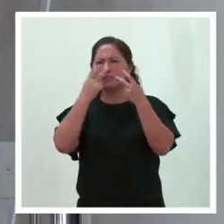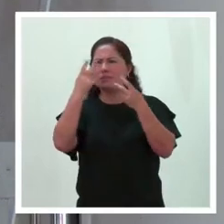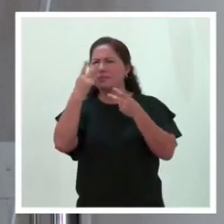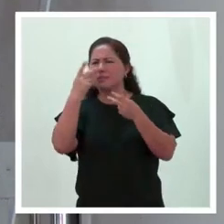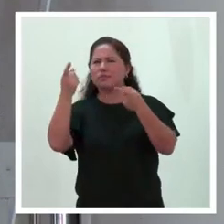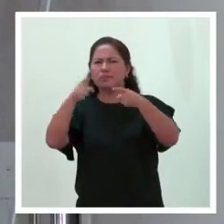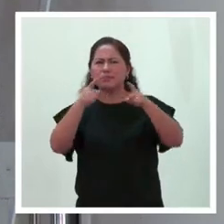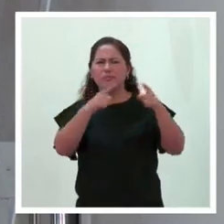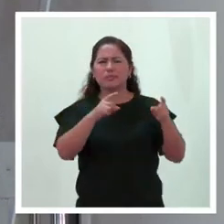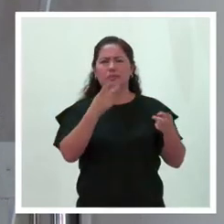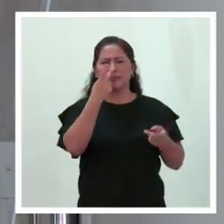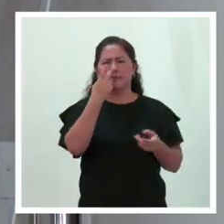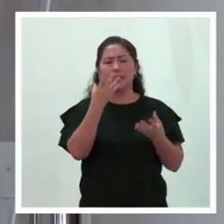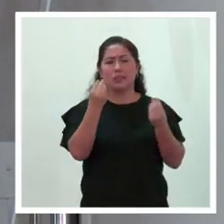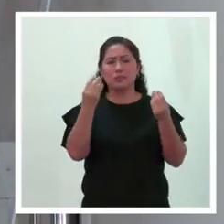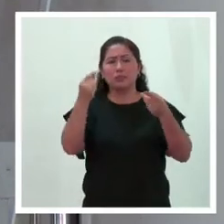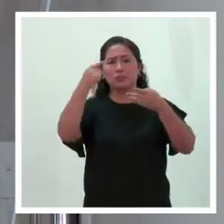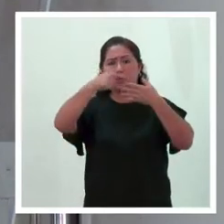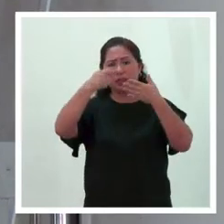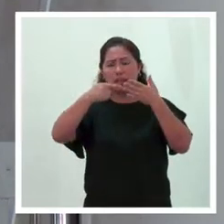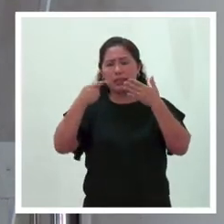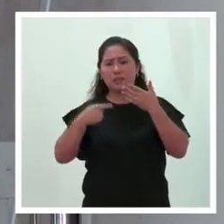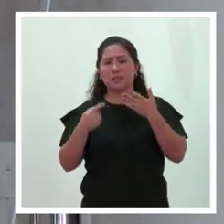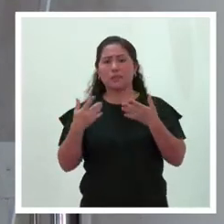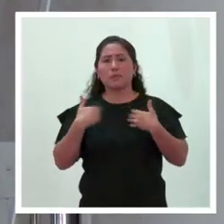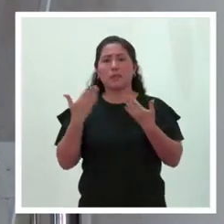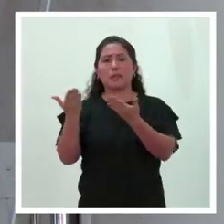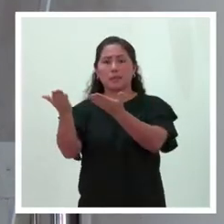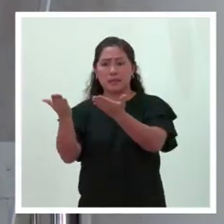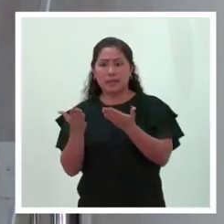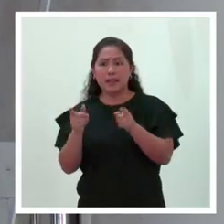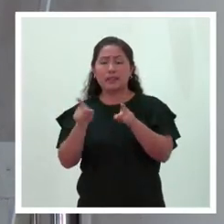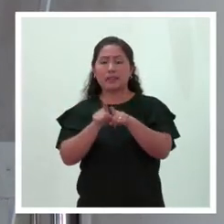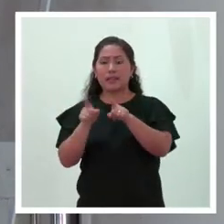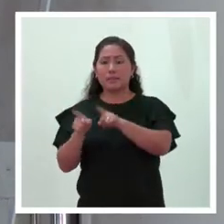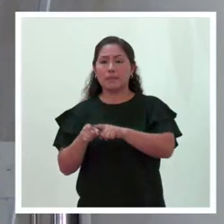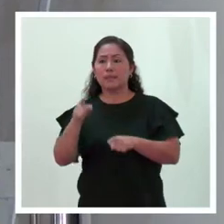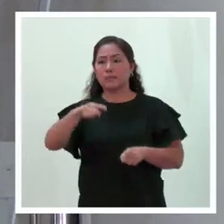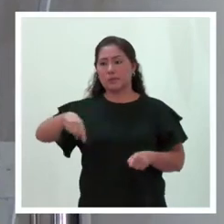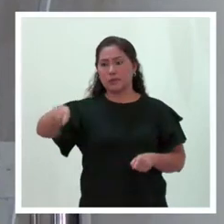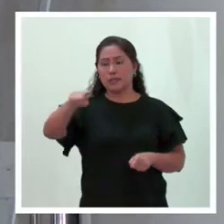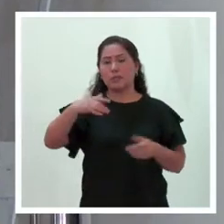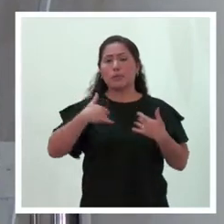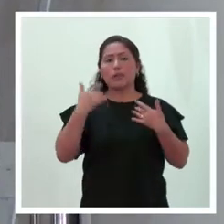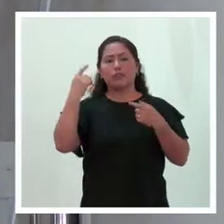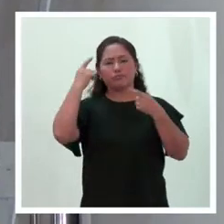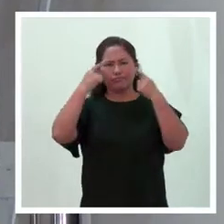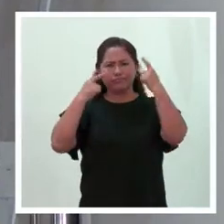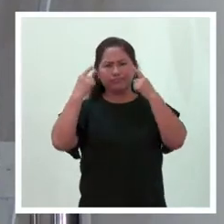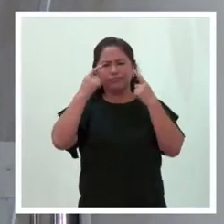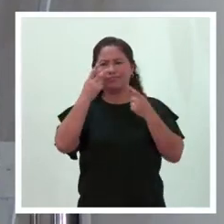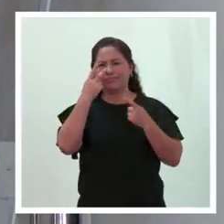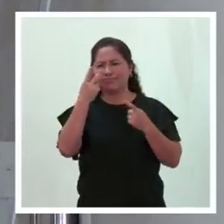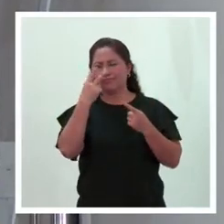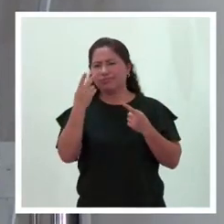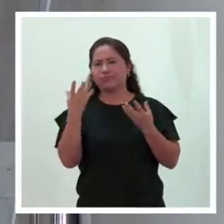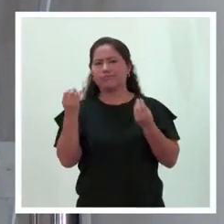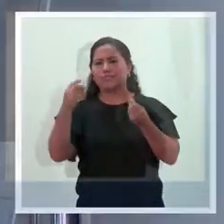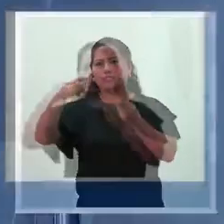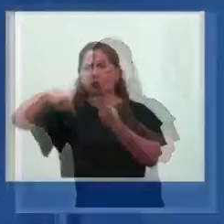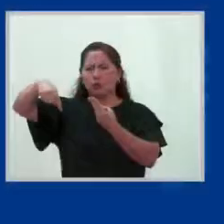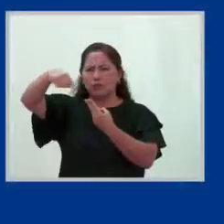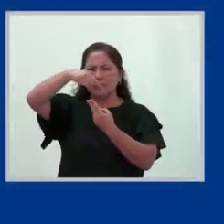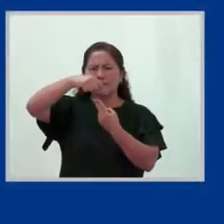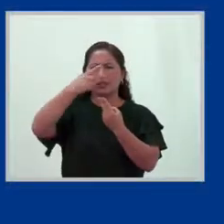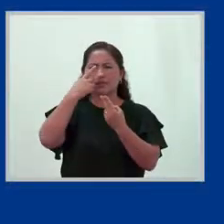presentación algunos datos para de nuevo invitarnos a sentar raíces de reflexión en torno a lo que tenemos que